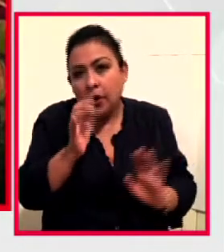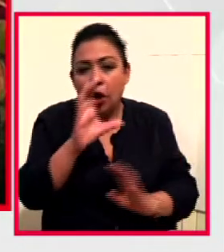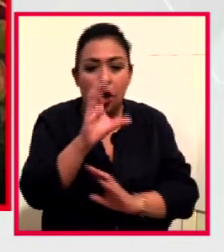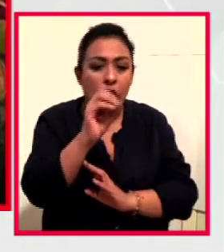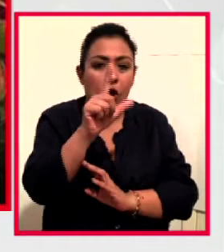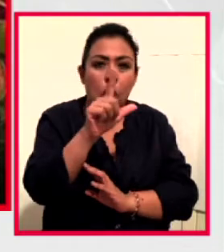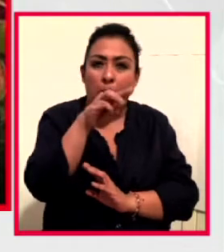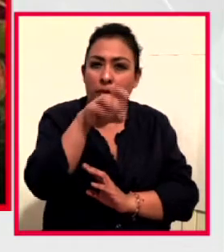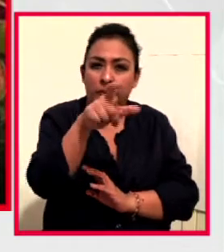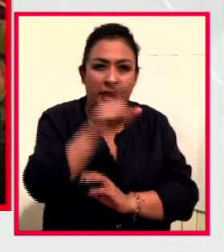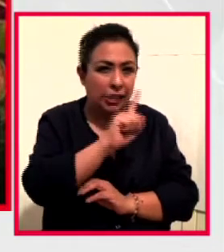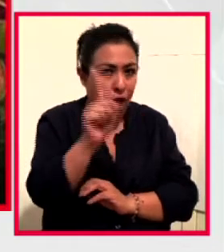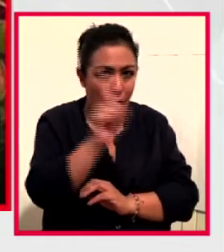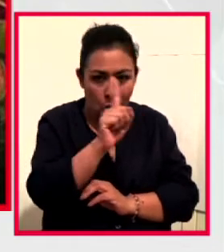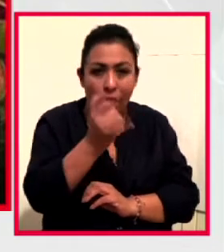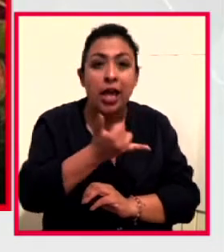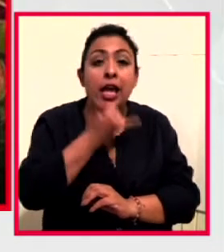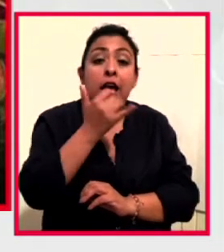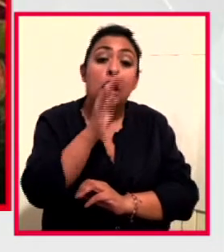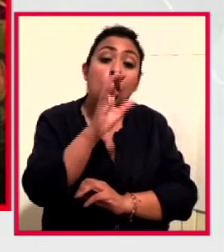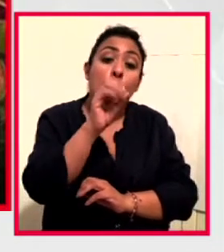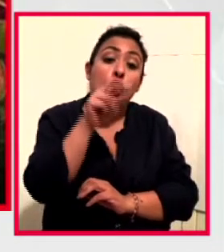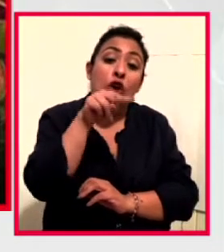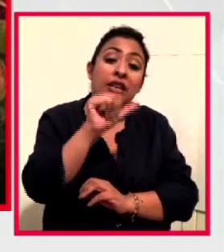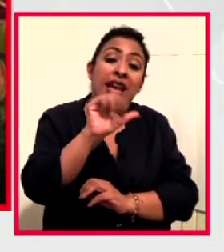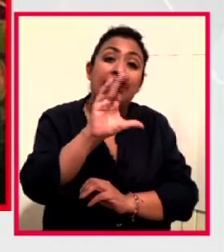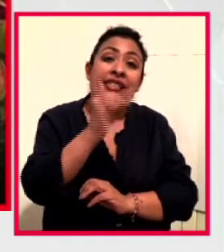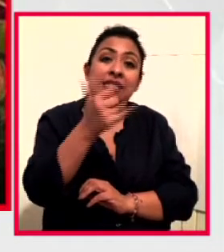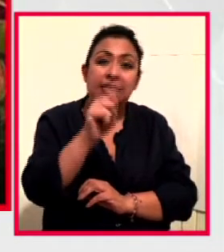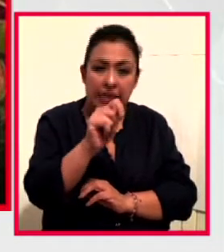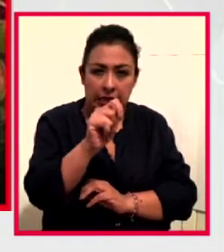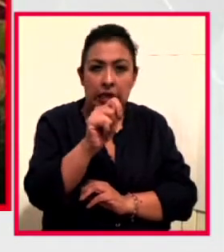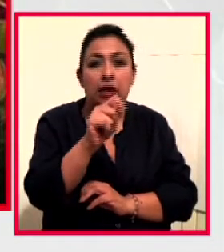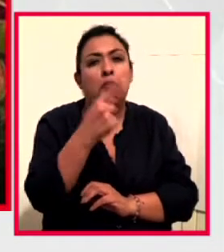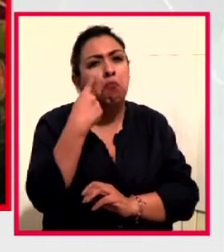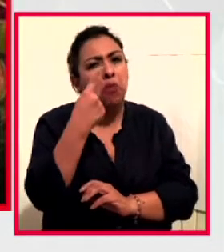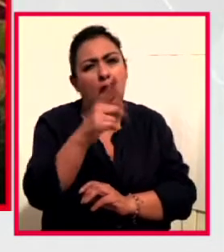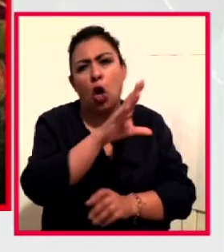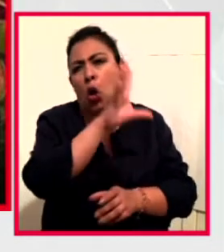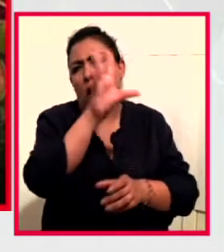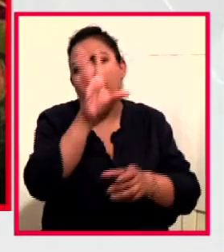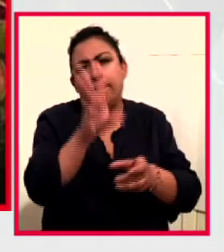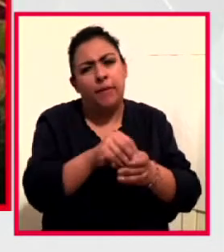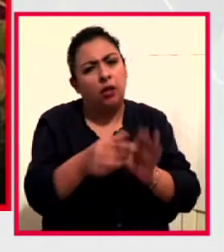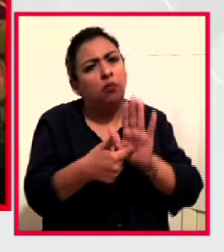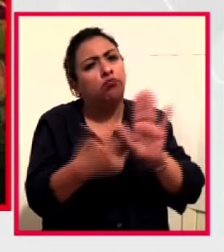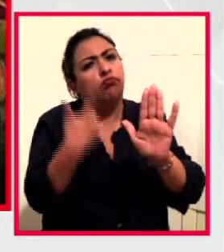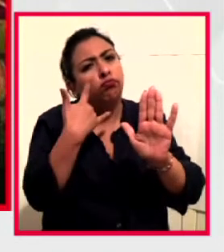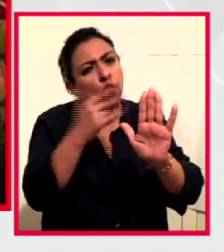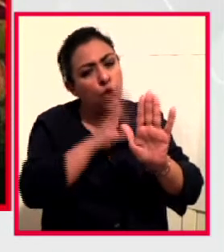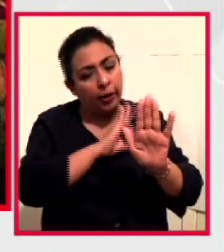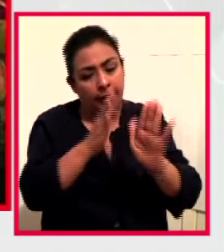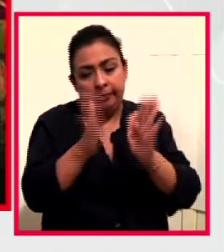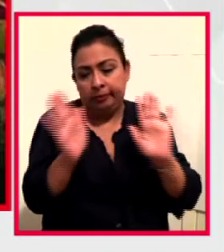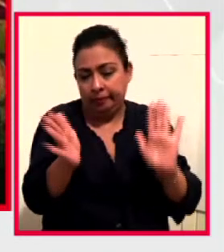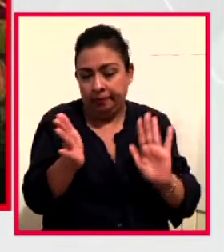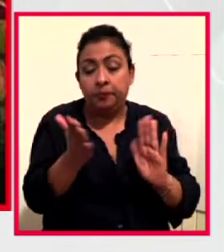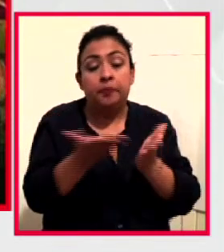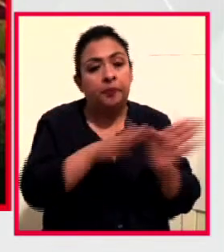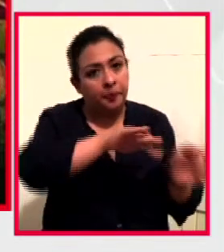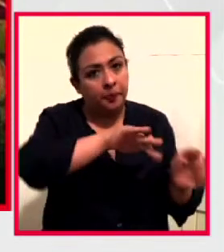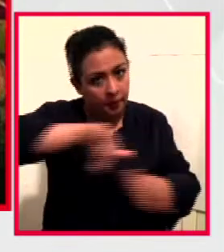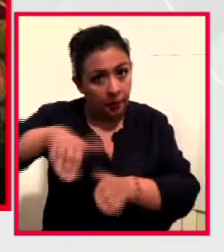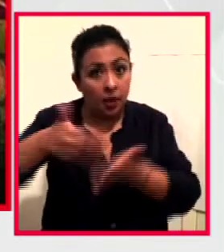Conacyt el que tiene este repositorio para la investigación y está a disposición de absolutamente todos. Y ahora vamos a hablar de un tema que